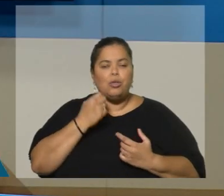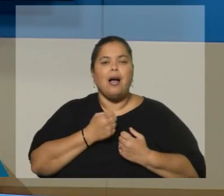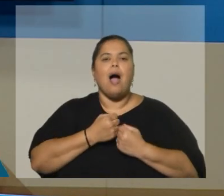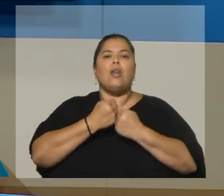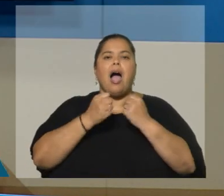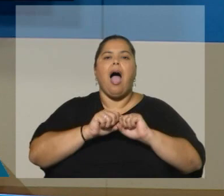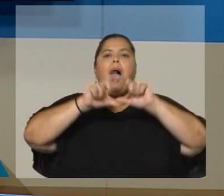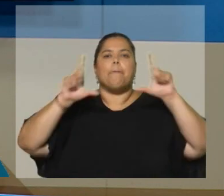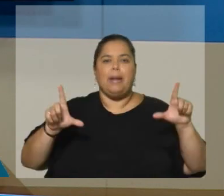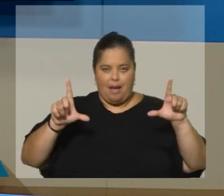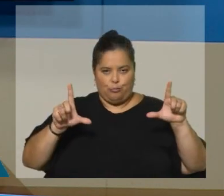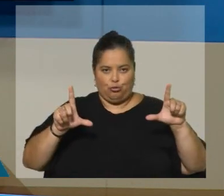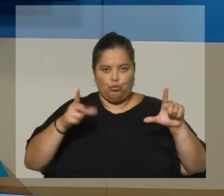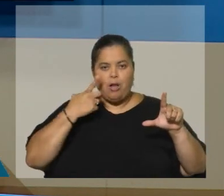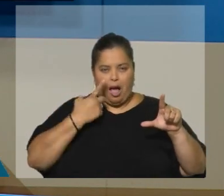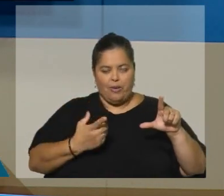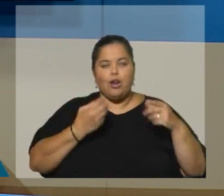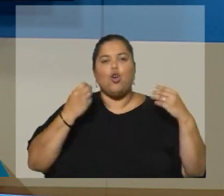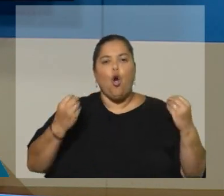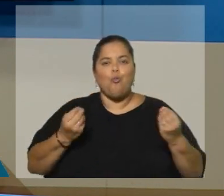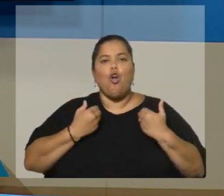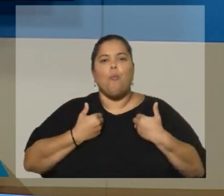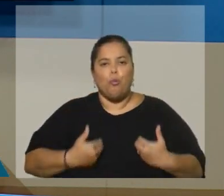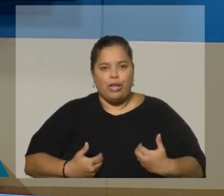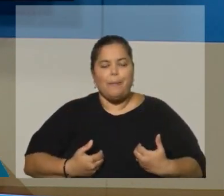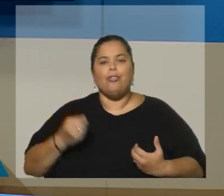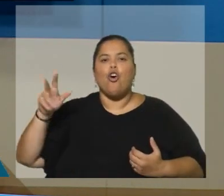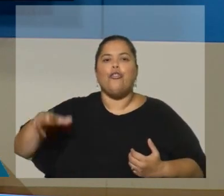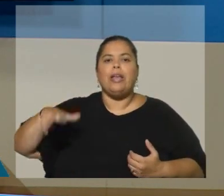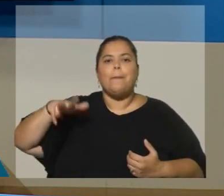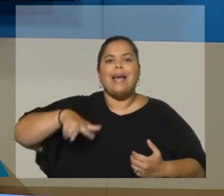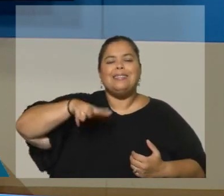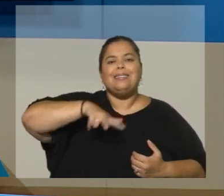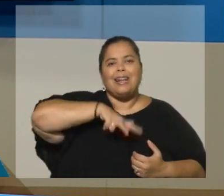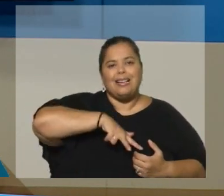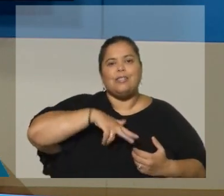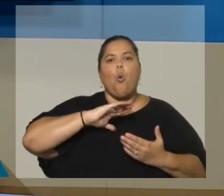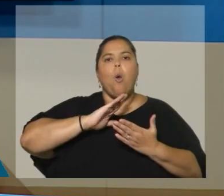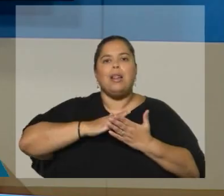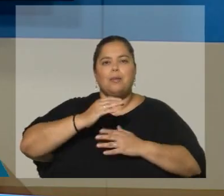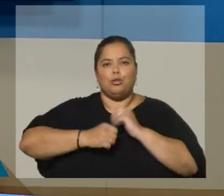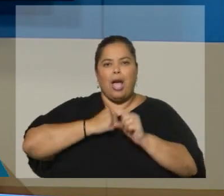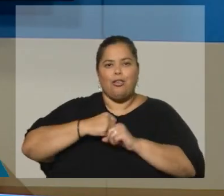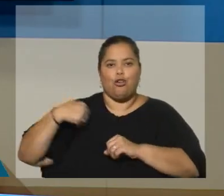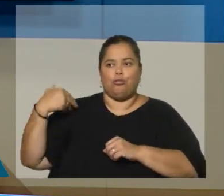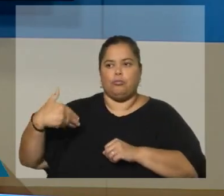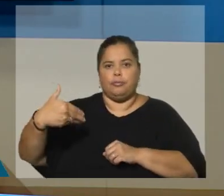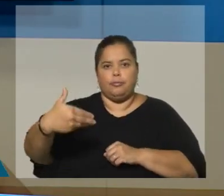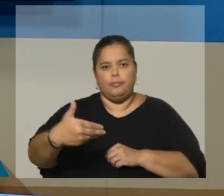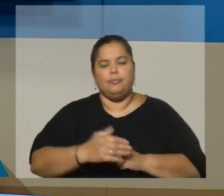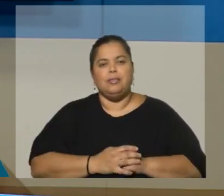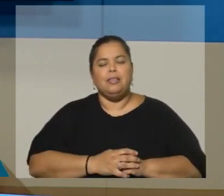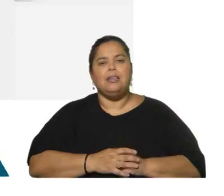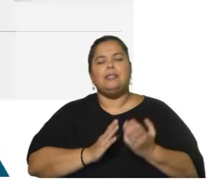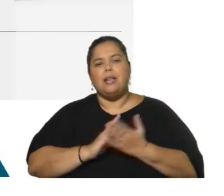foto ahora y observar el comportamiento por trimestres en los últimos años. Este acercamiento nos va a permitir